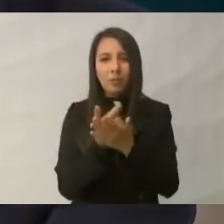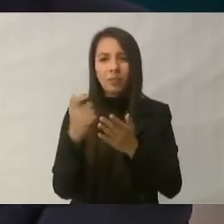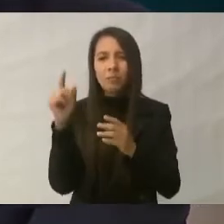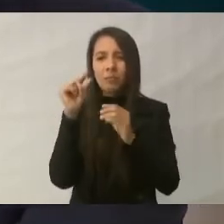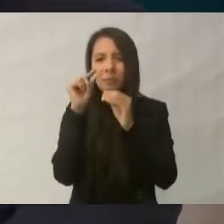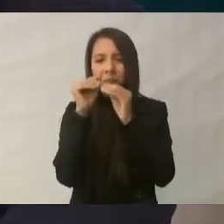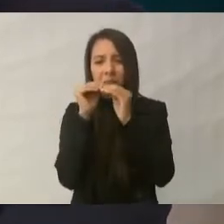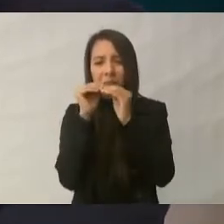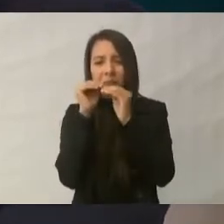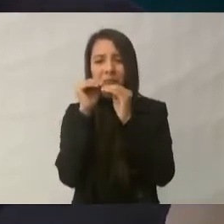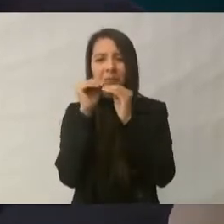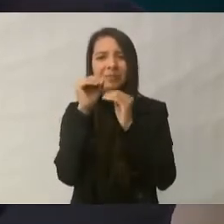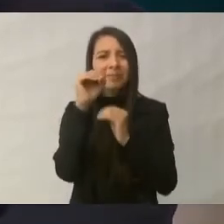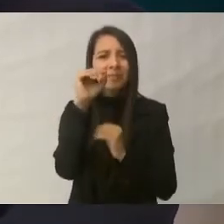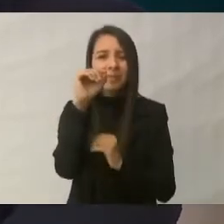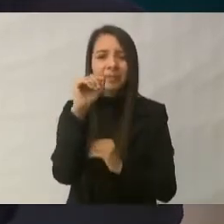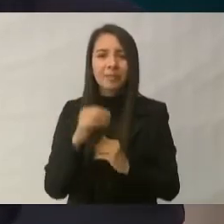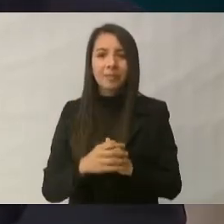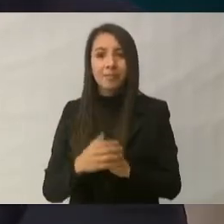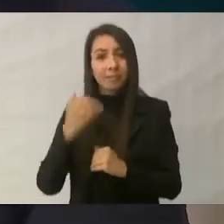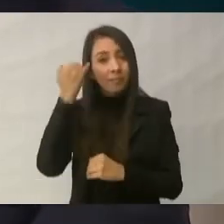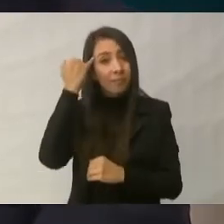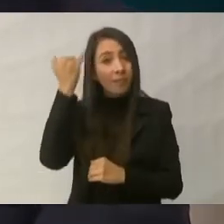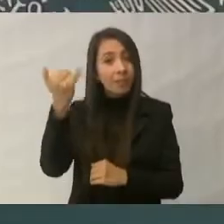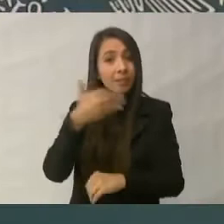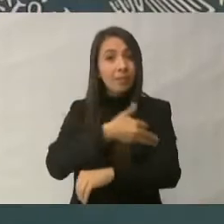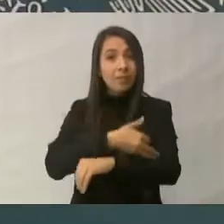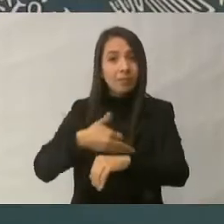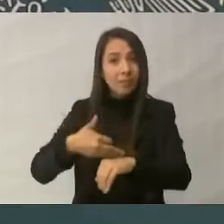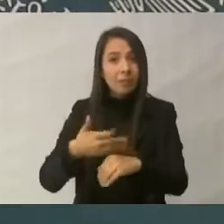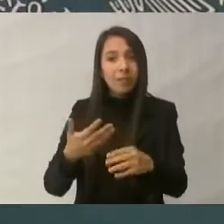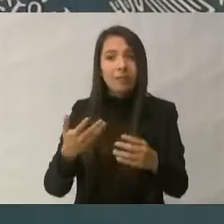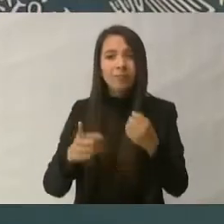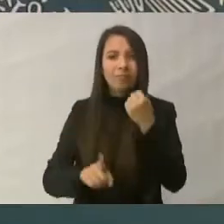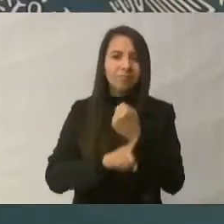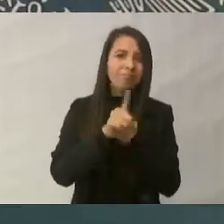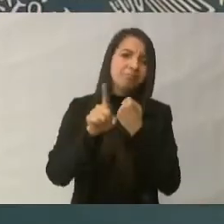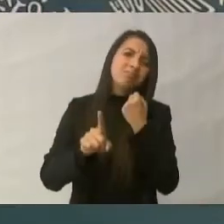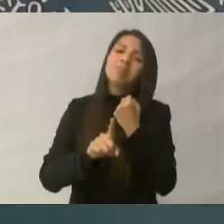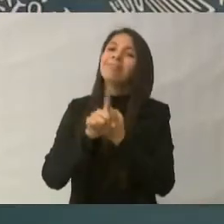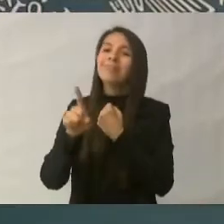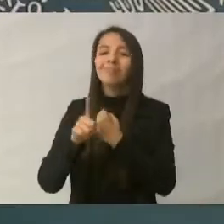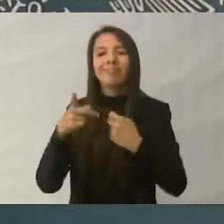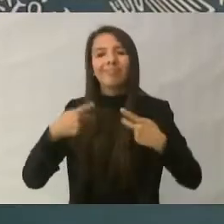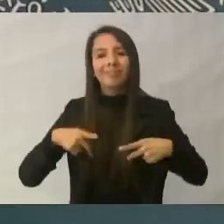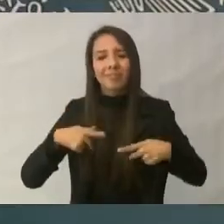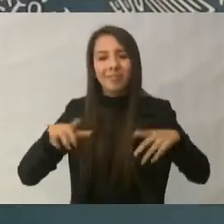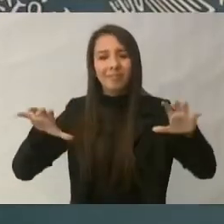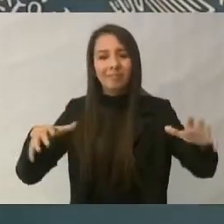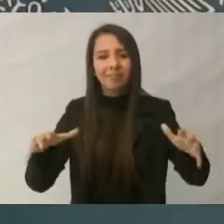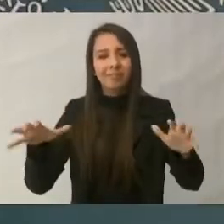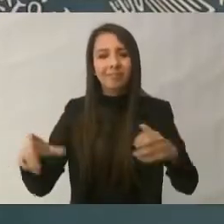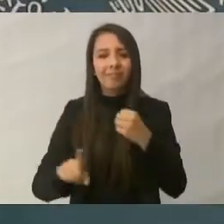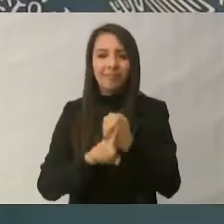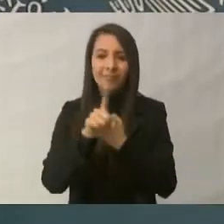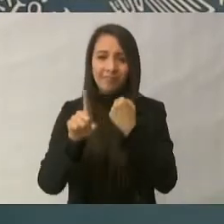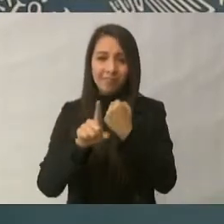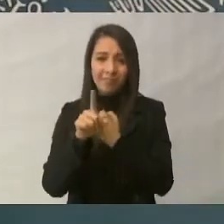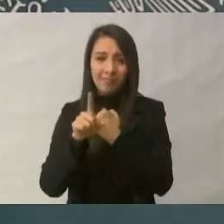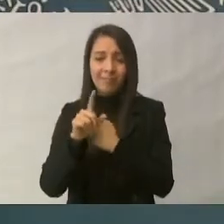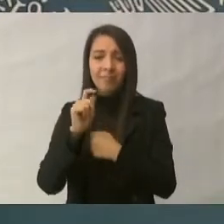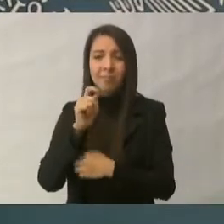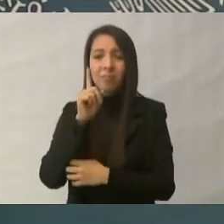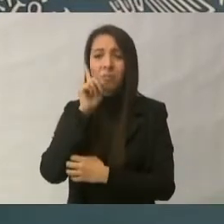Imagínense los problemas sociales, familiares, si una madre está de 7 de la